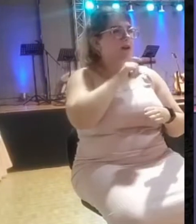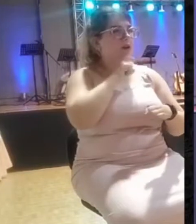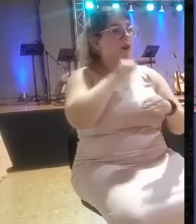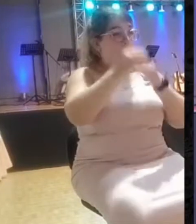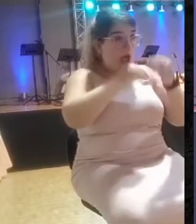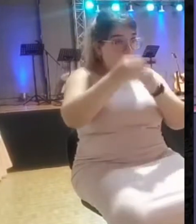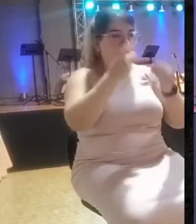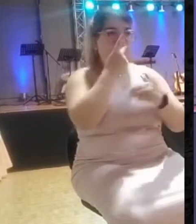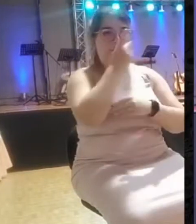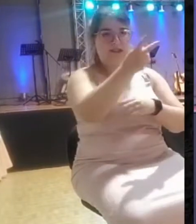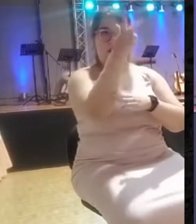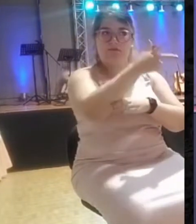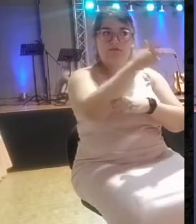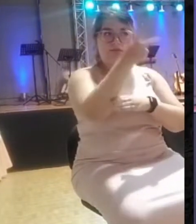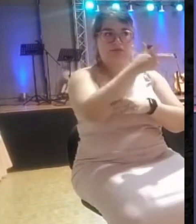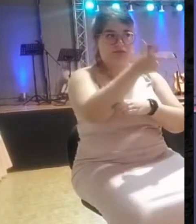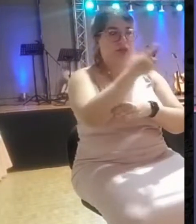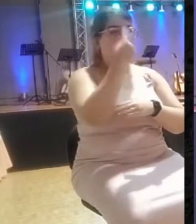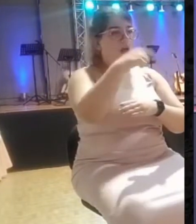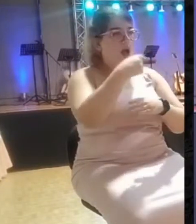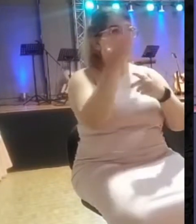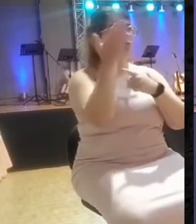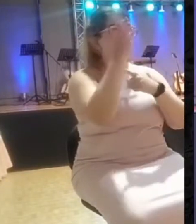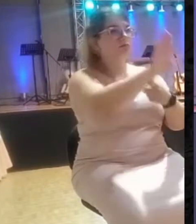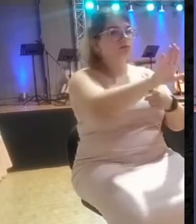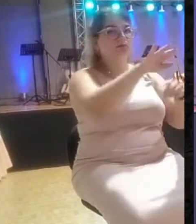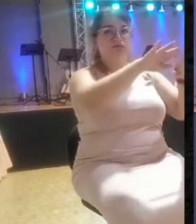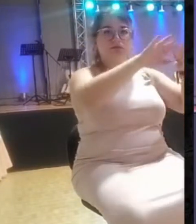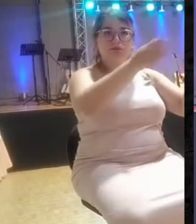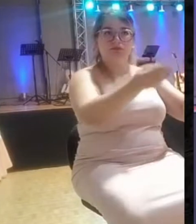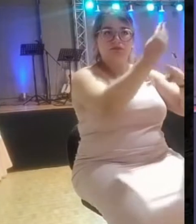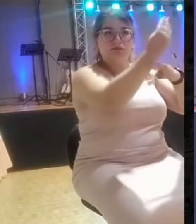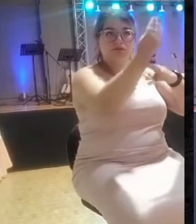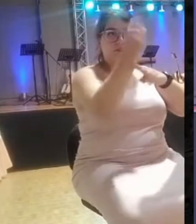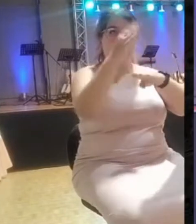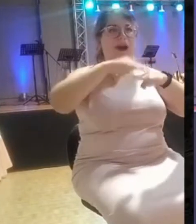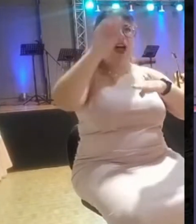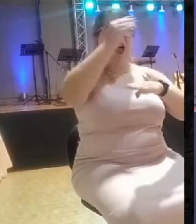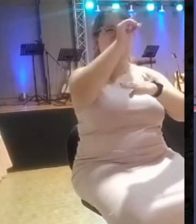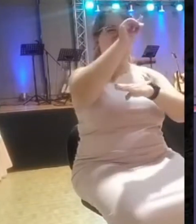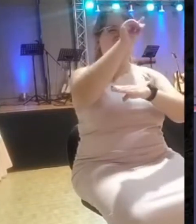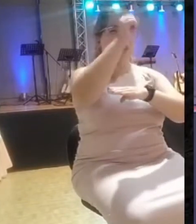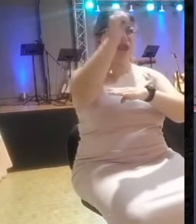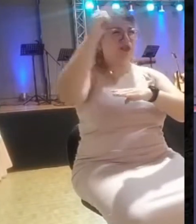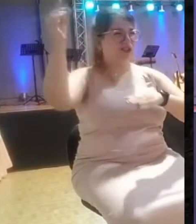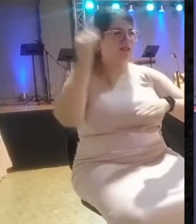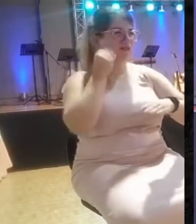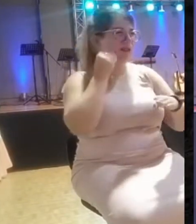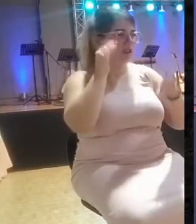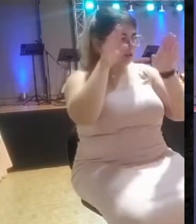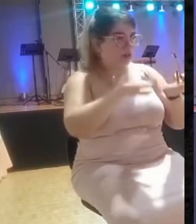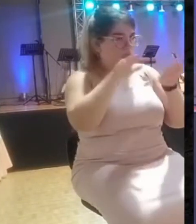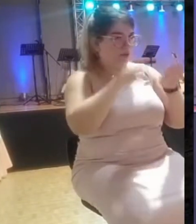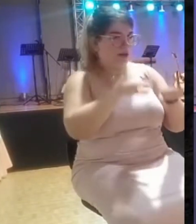Y de ahí estuvo mostrando los altares que puso Jeroboán para adorar y donde puso estos